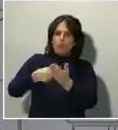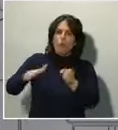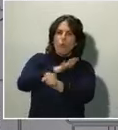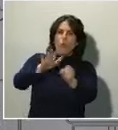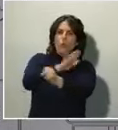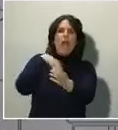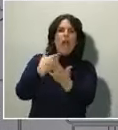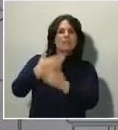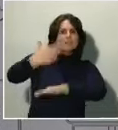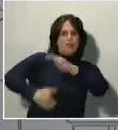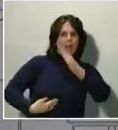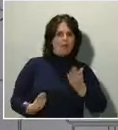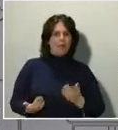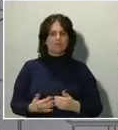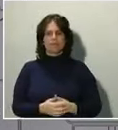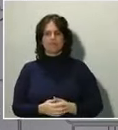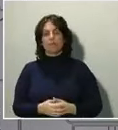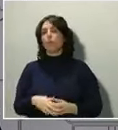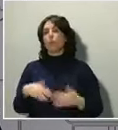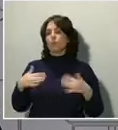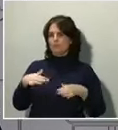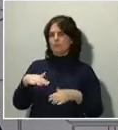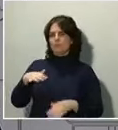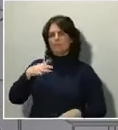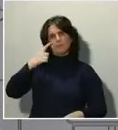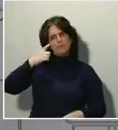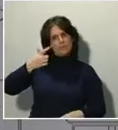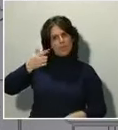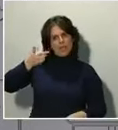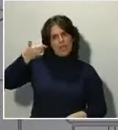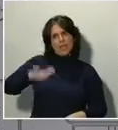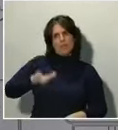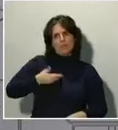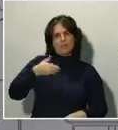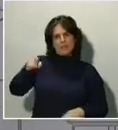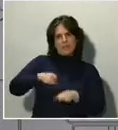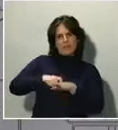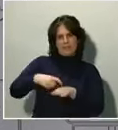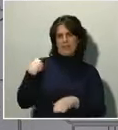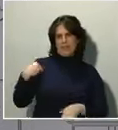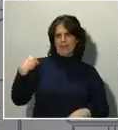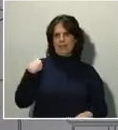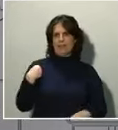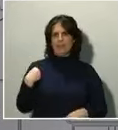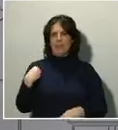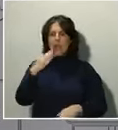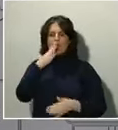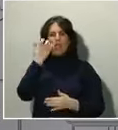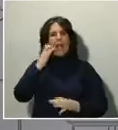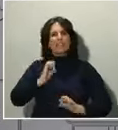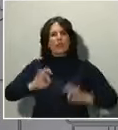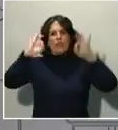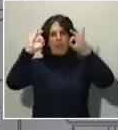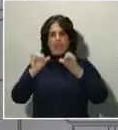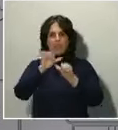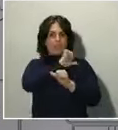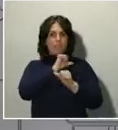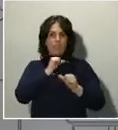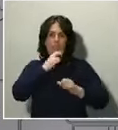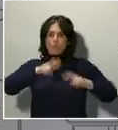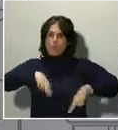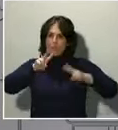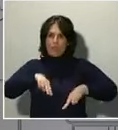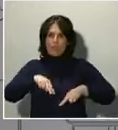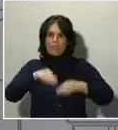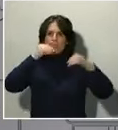muy importante subrayar esa característica. Son medidas extraordinarias. Son medidas imprecedentes en la historia democrática de nuestro país. Lo he dicho